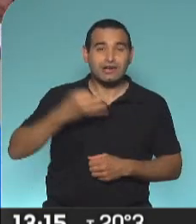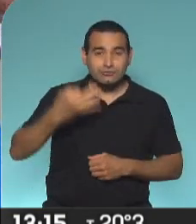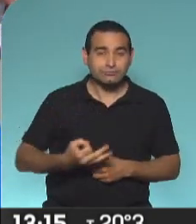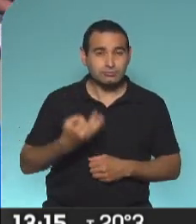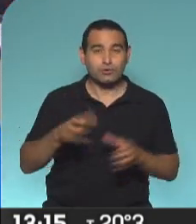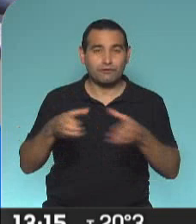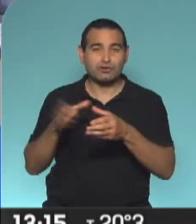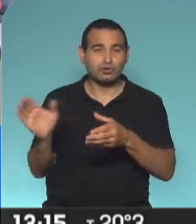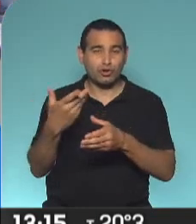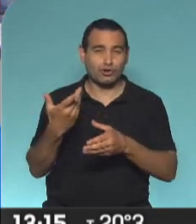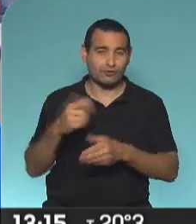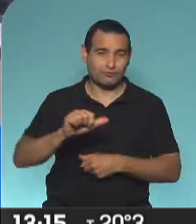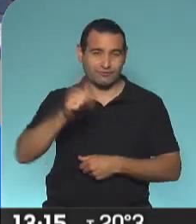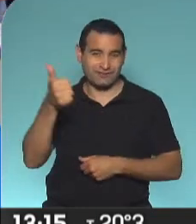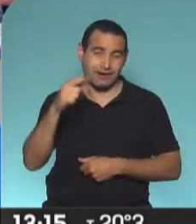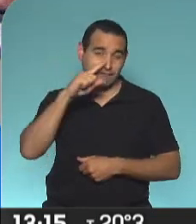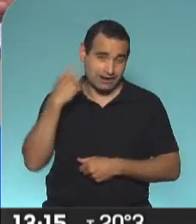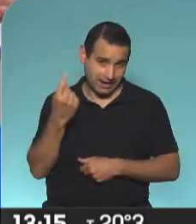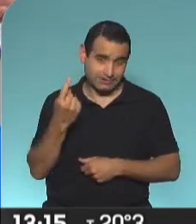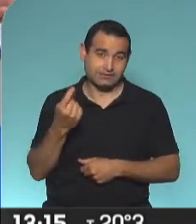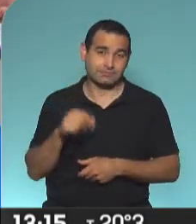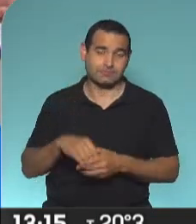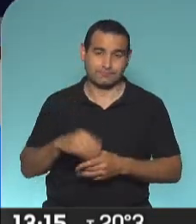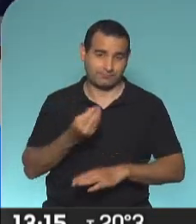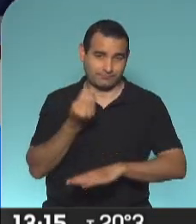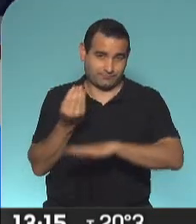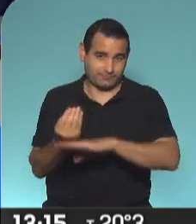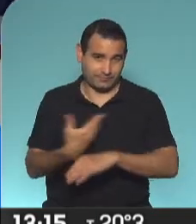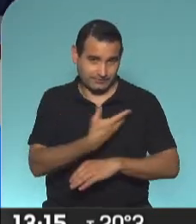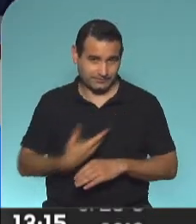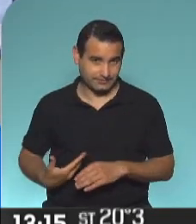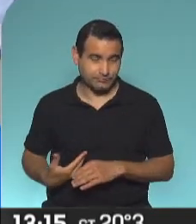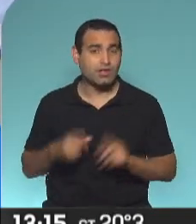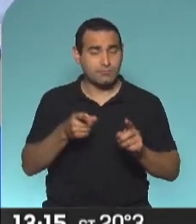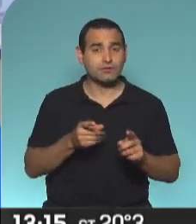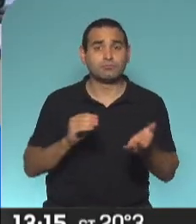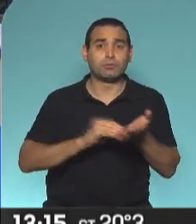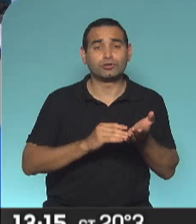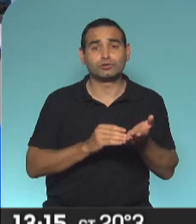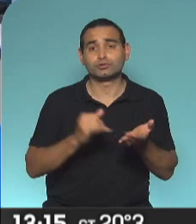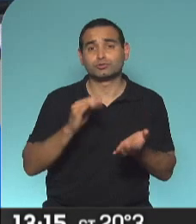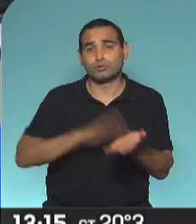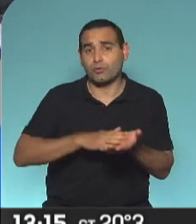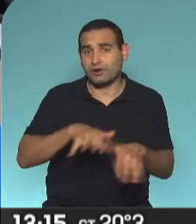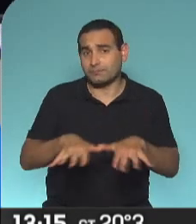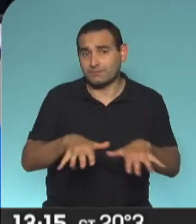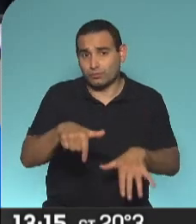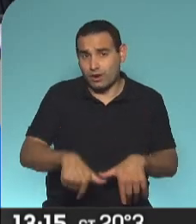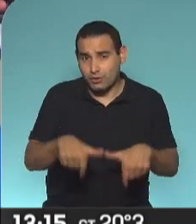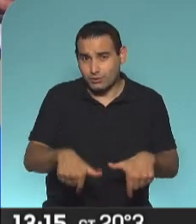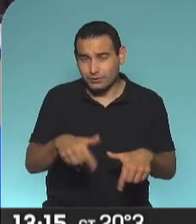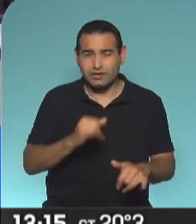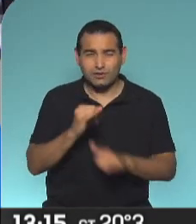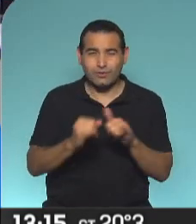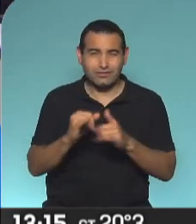Frente de Todos, del triunfo de Alberto Fernández y del triunfo de su propio Frente, y también habló del presente, cuando habla de la situación